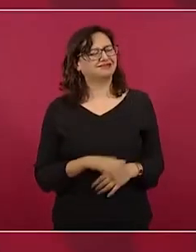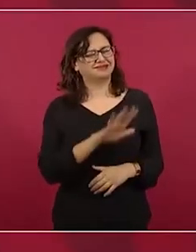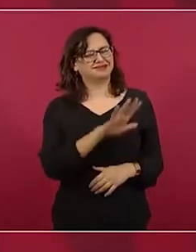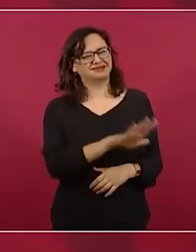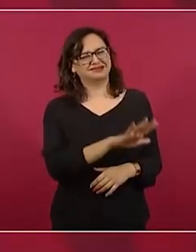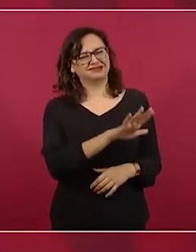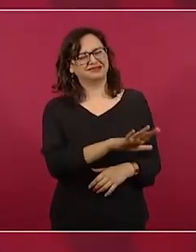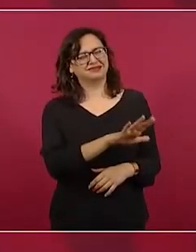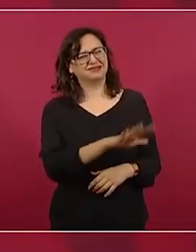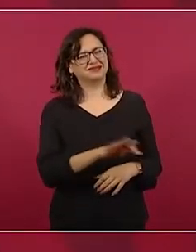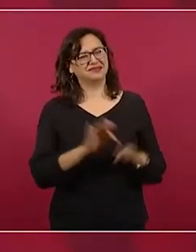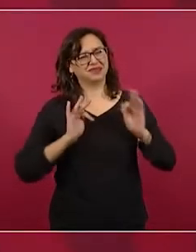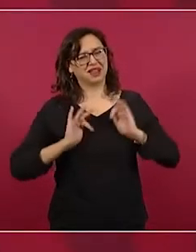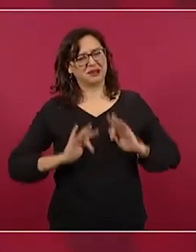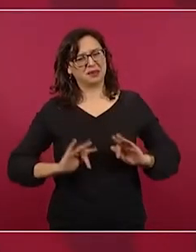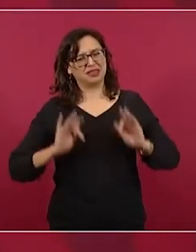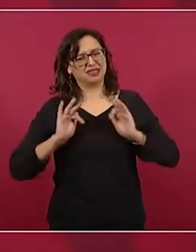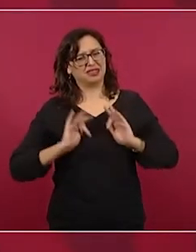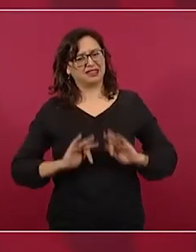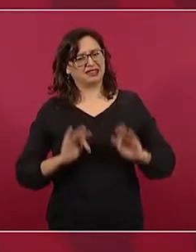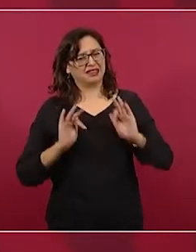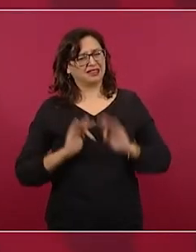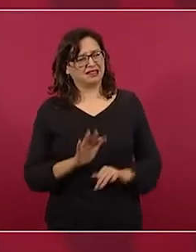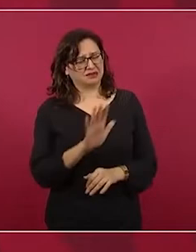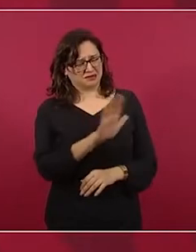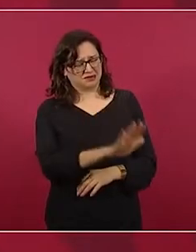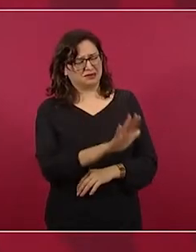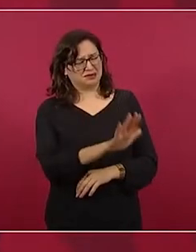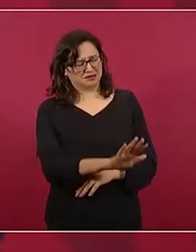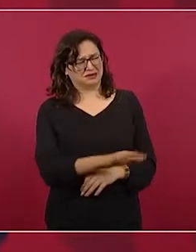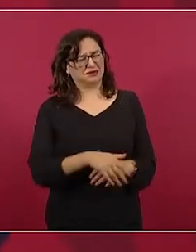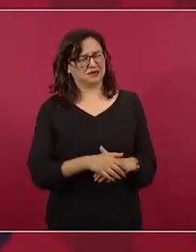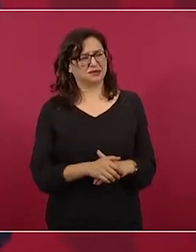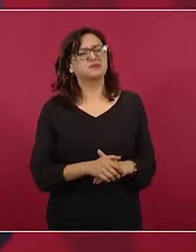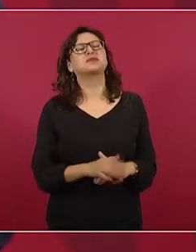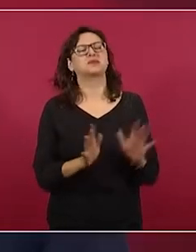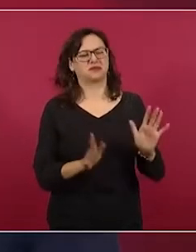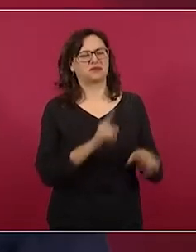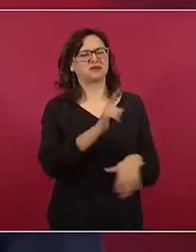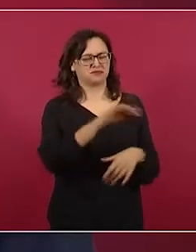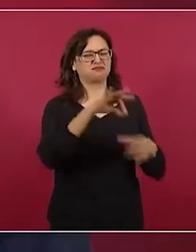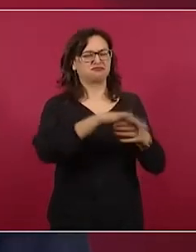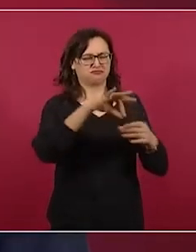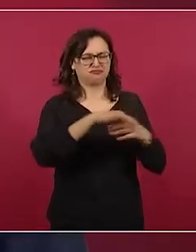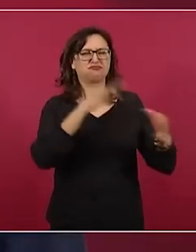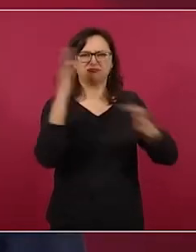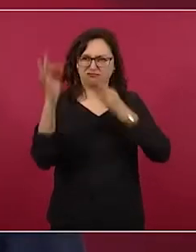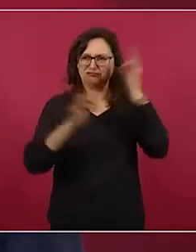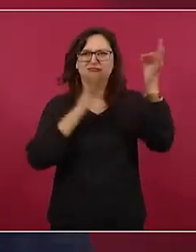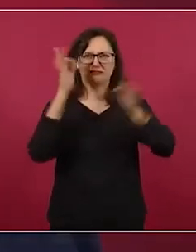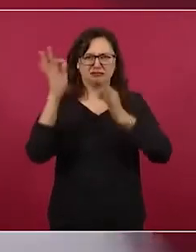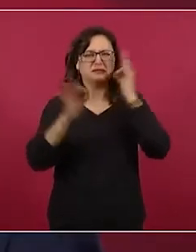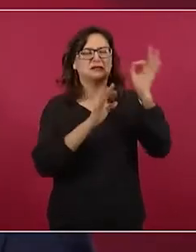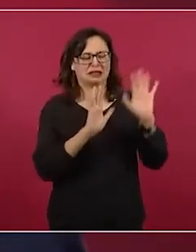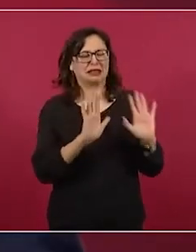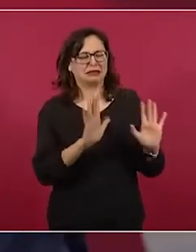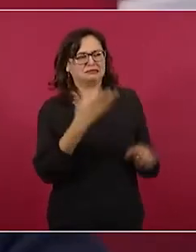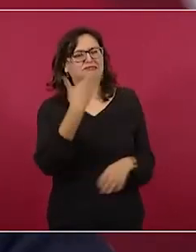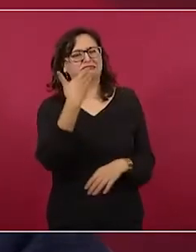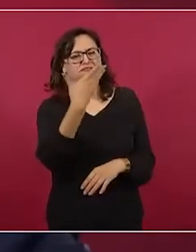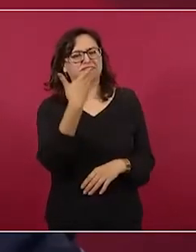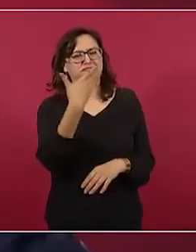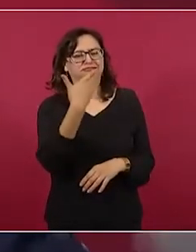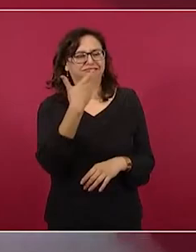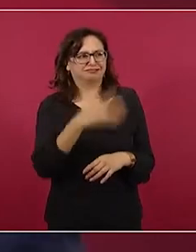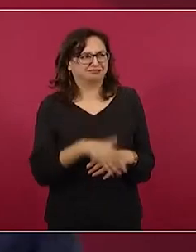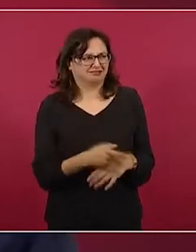O sea, está bien que esté haciendo campaña, pero ¿cómo